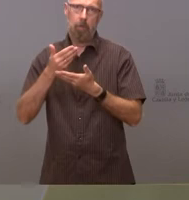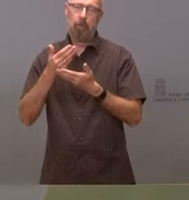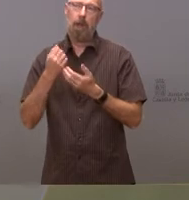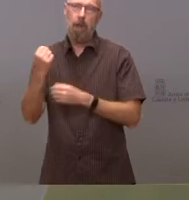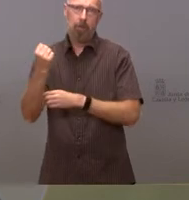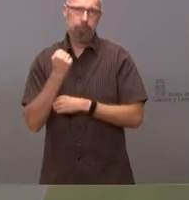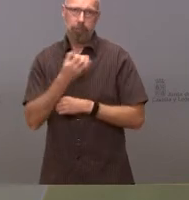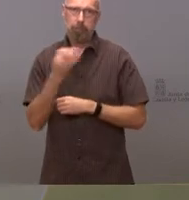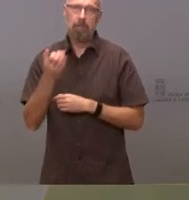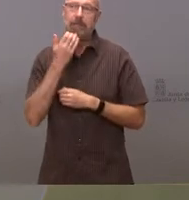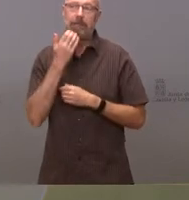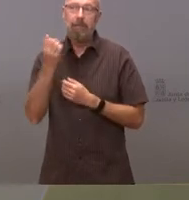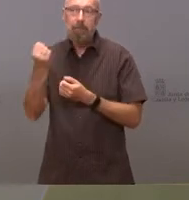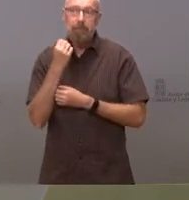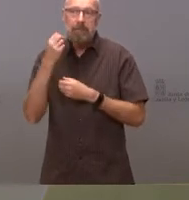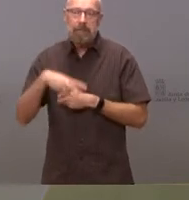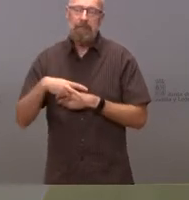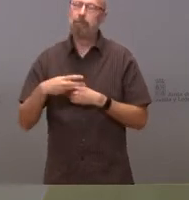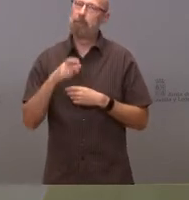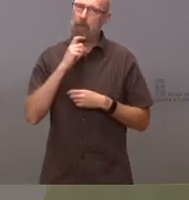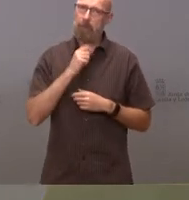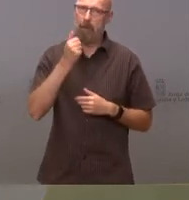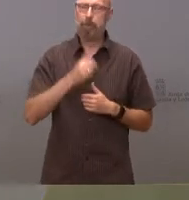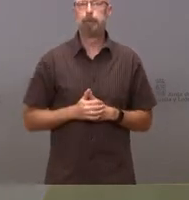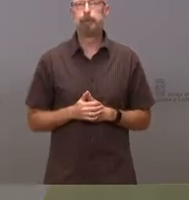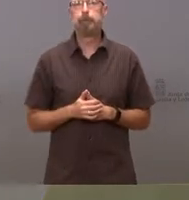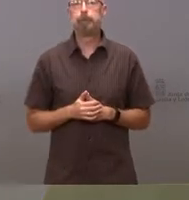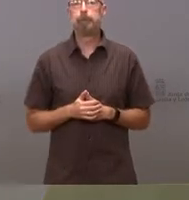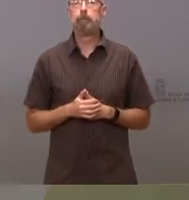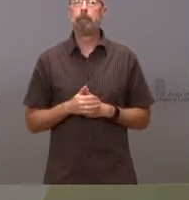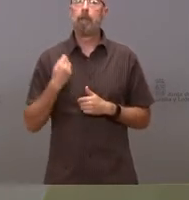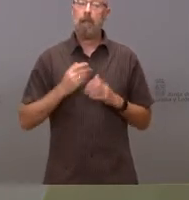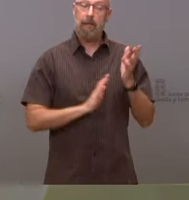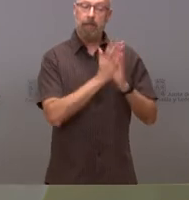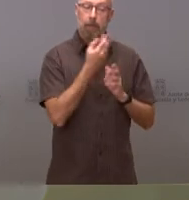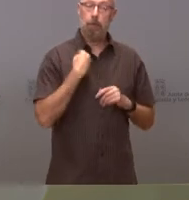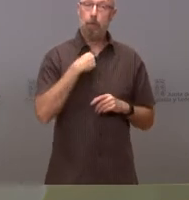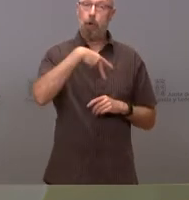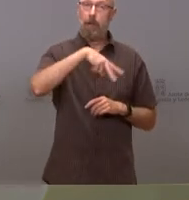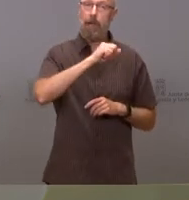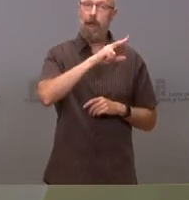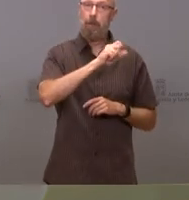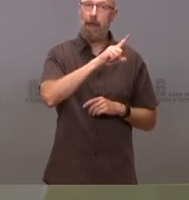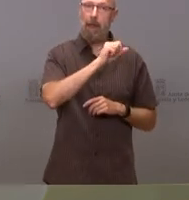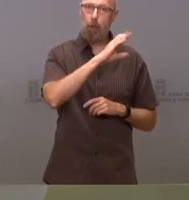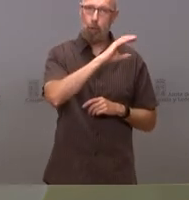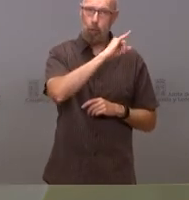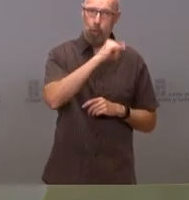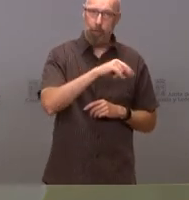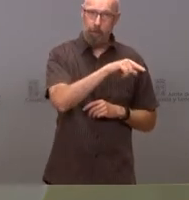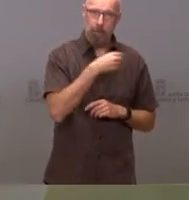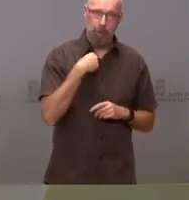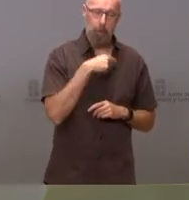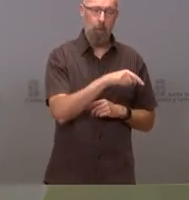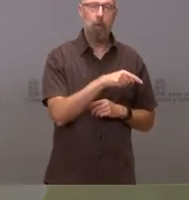ninguna fue importante. El incendio de Nava la Cruz, Cepeda la Mora, que es el que más